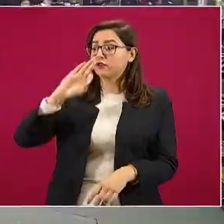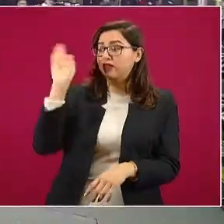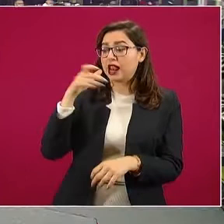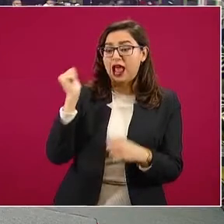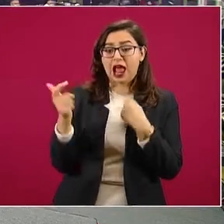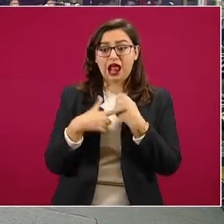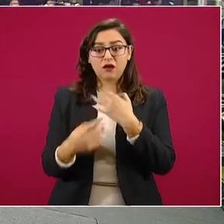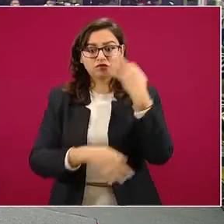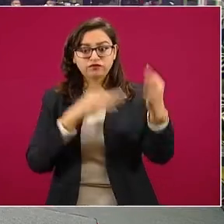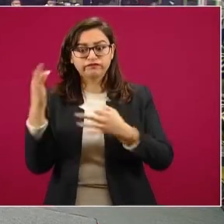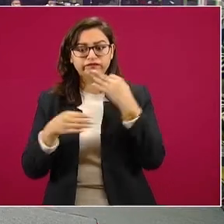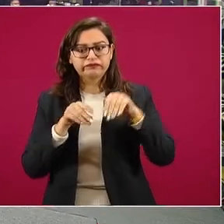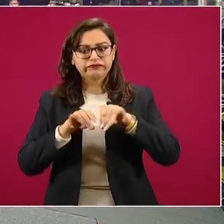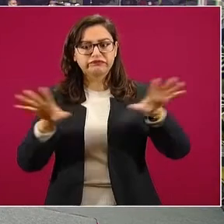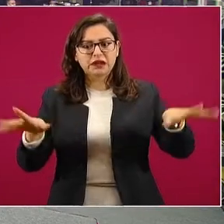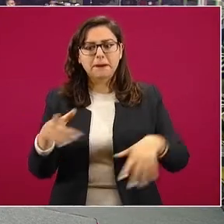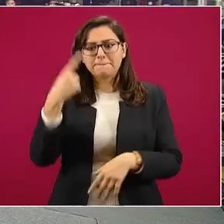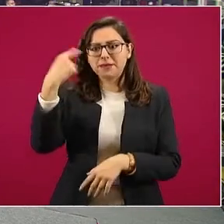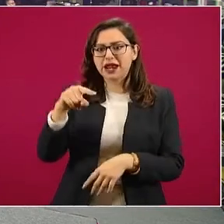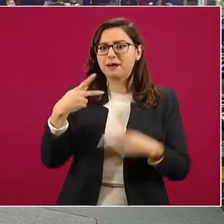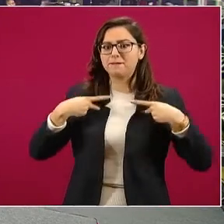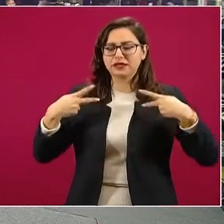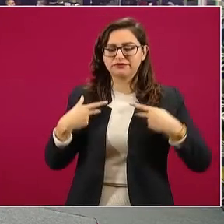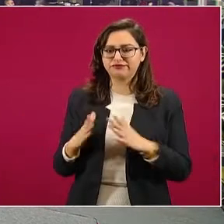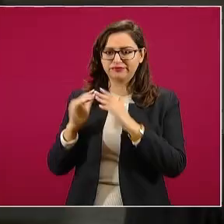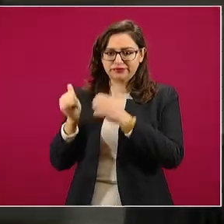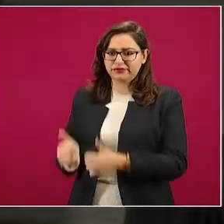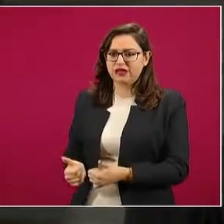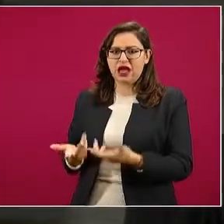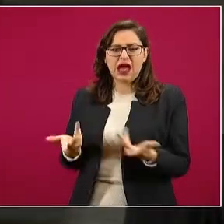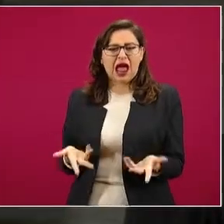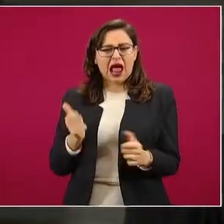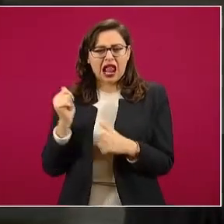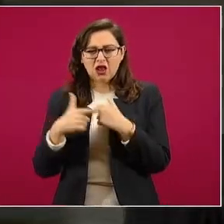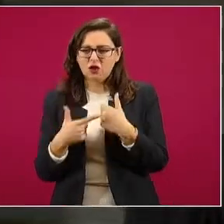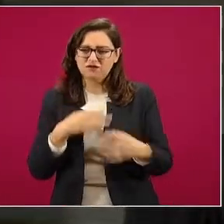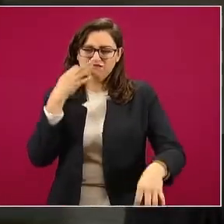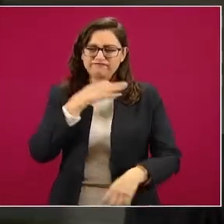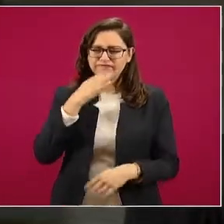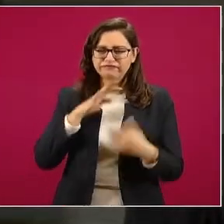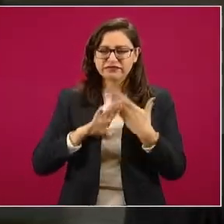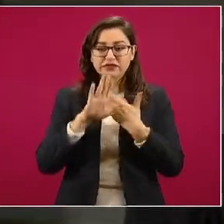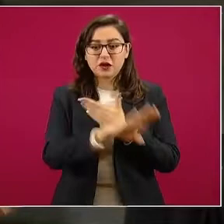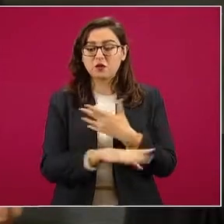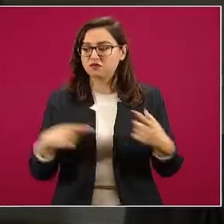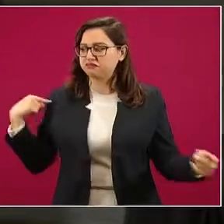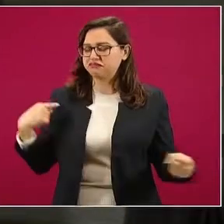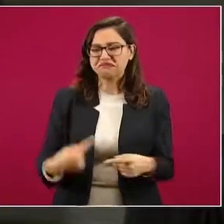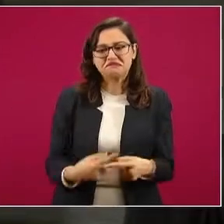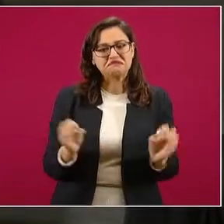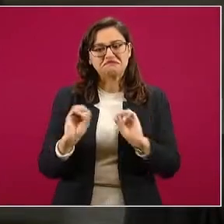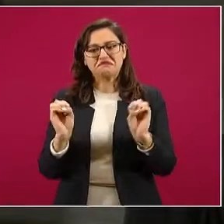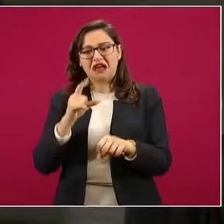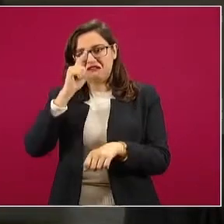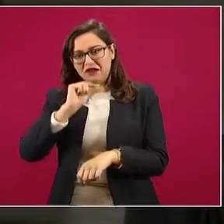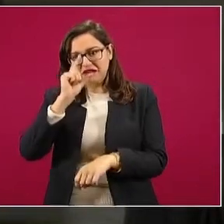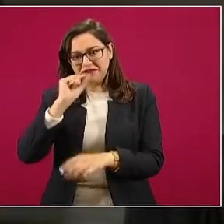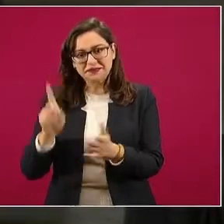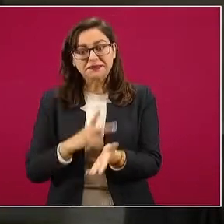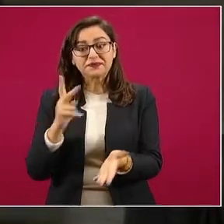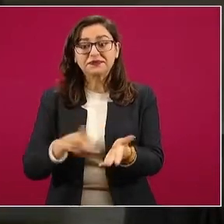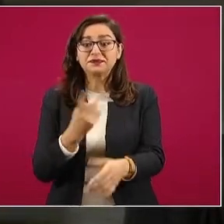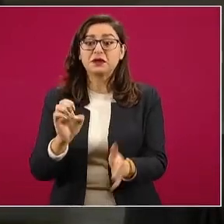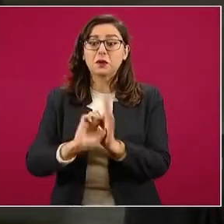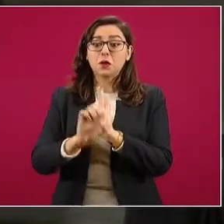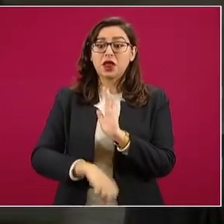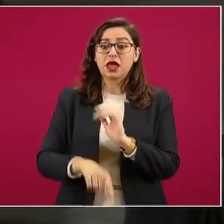adicional en la campaña a que la gente se reserve en estos festejos, puesto que no ha funcionado y ya ocurrió, por ejemplo, en el caso